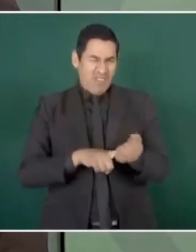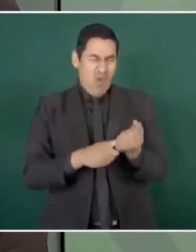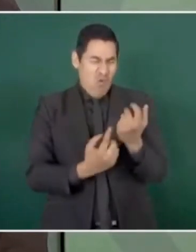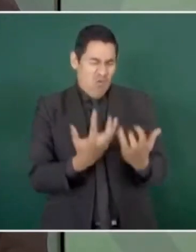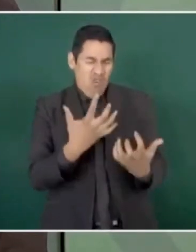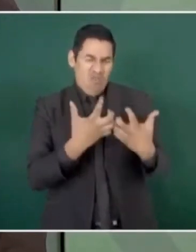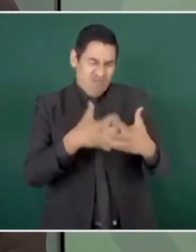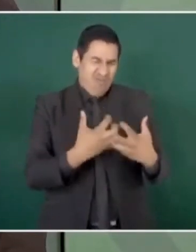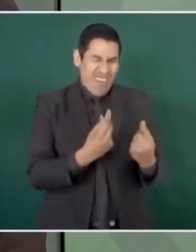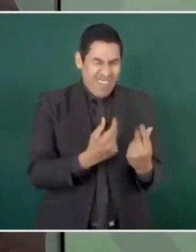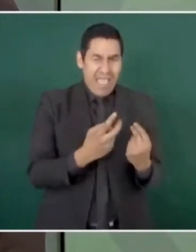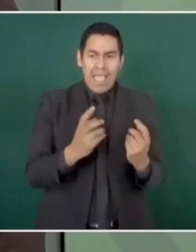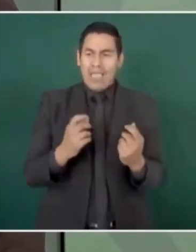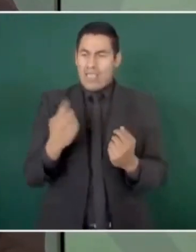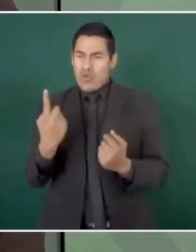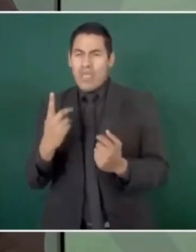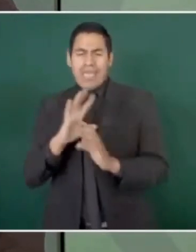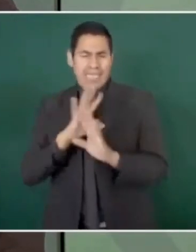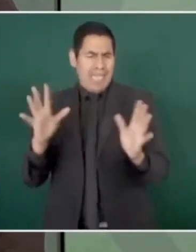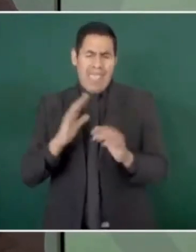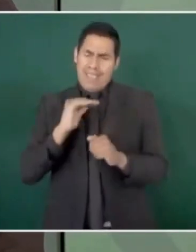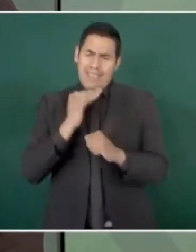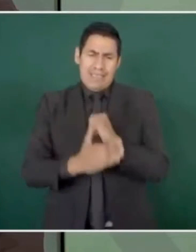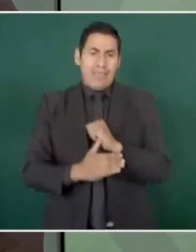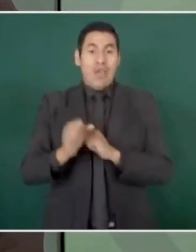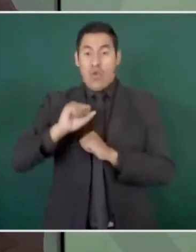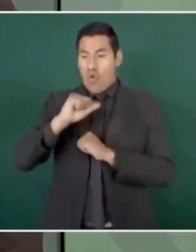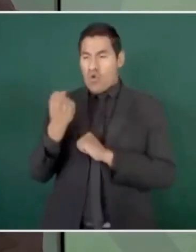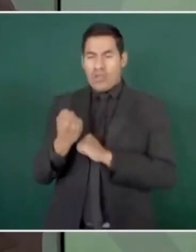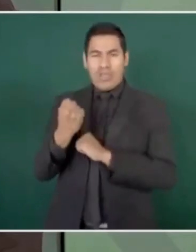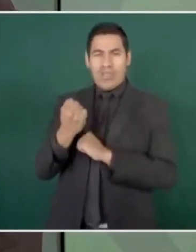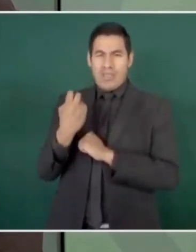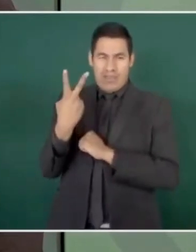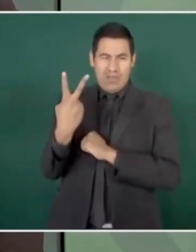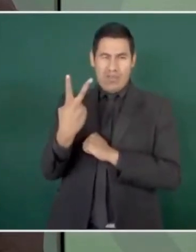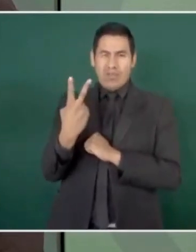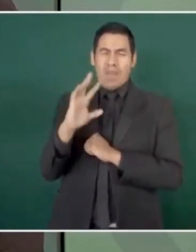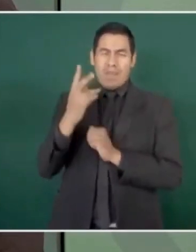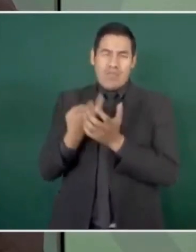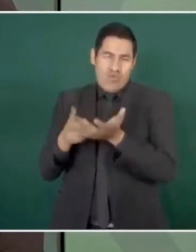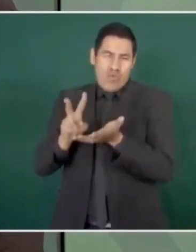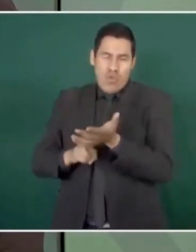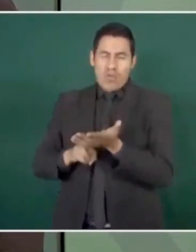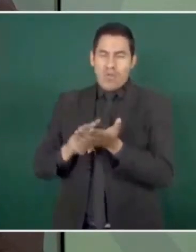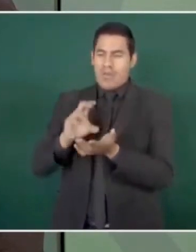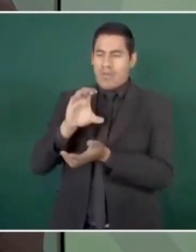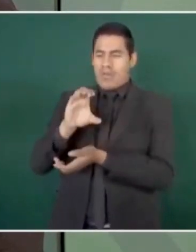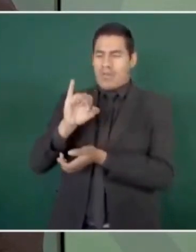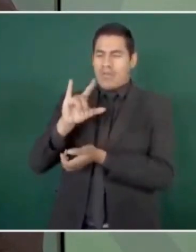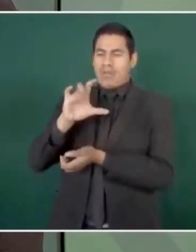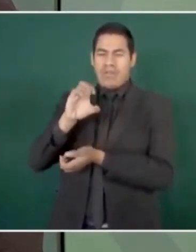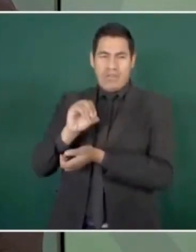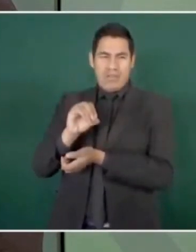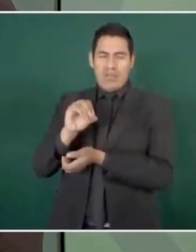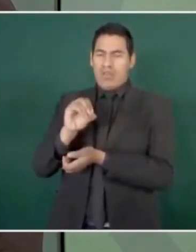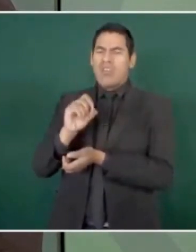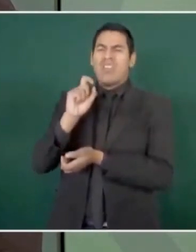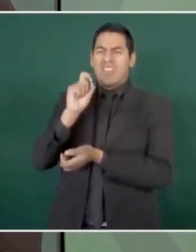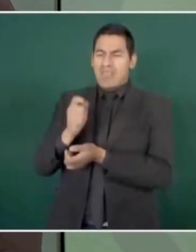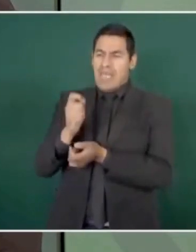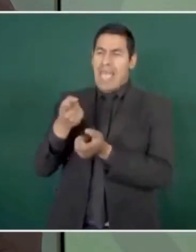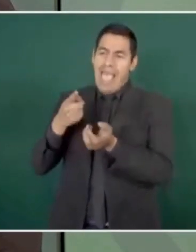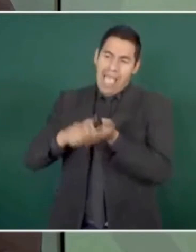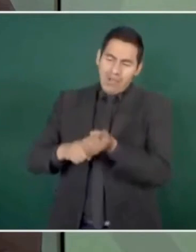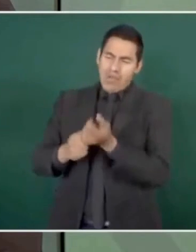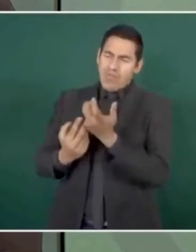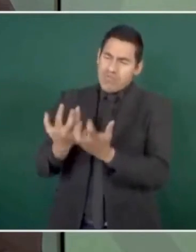aeroderivadas. Las dos de ciclo combinado, que se llaman así porque generan con combustible